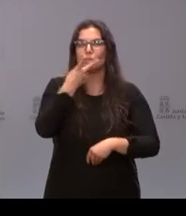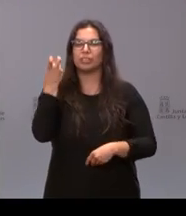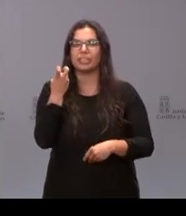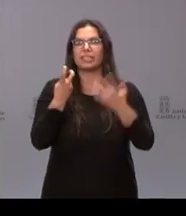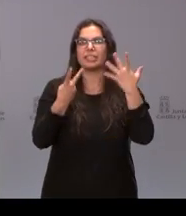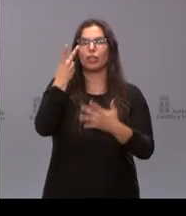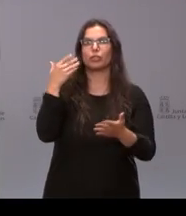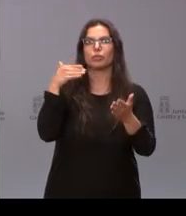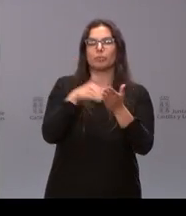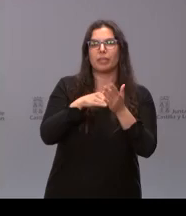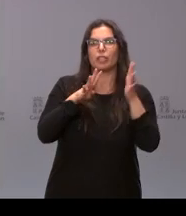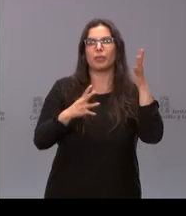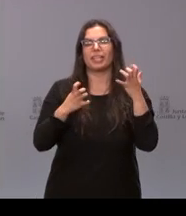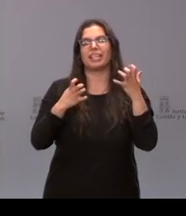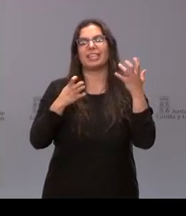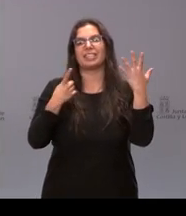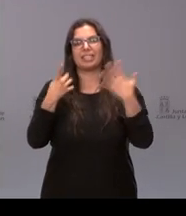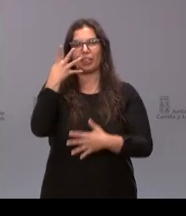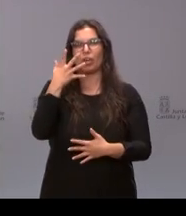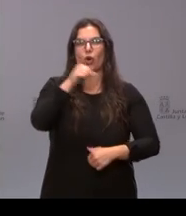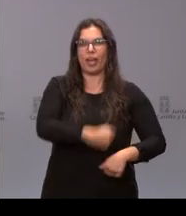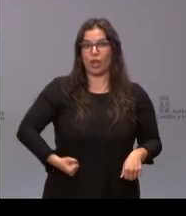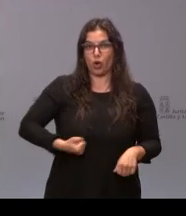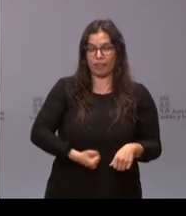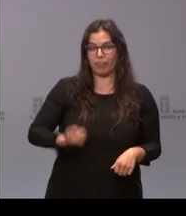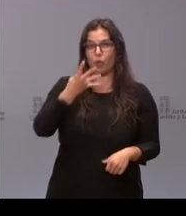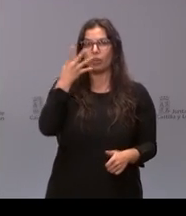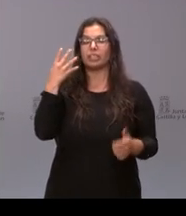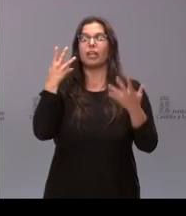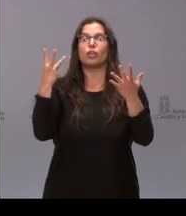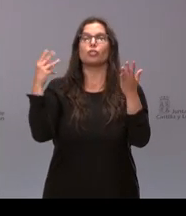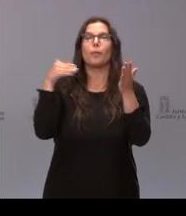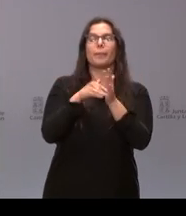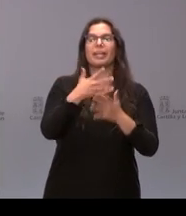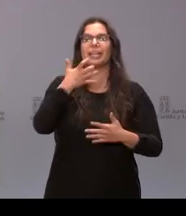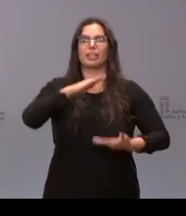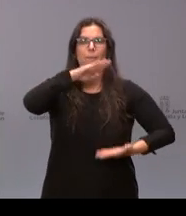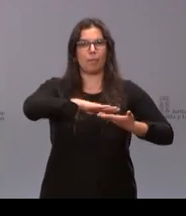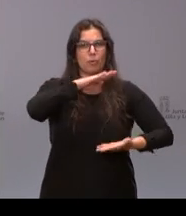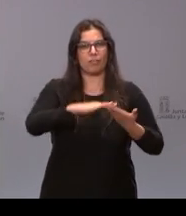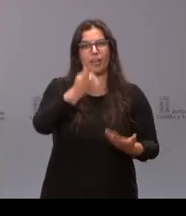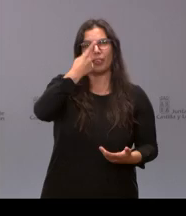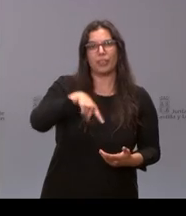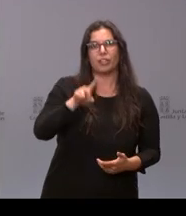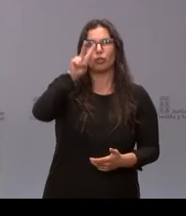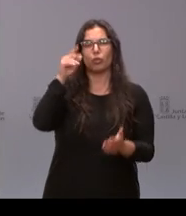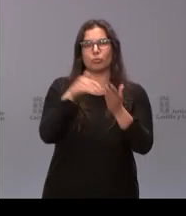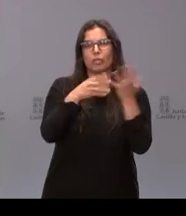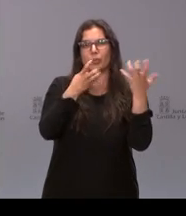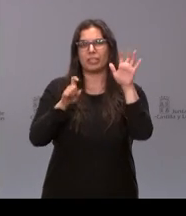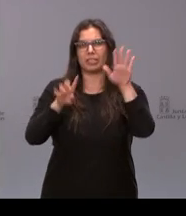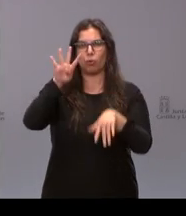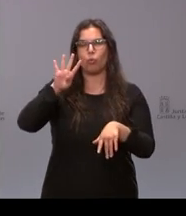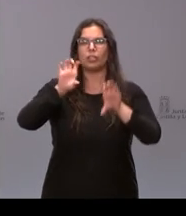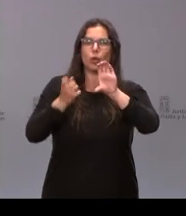.975 ecografías, 48.500 mamografías, 102.964 endoscopias,